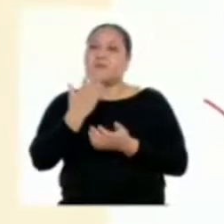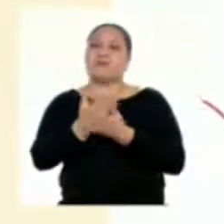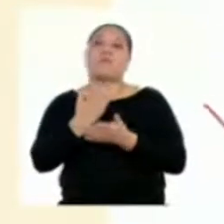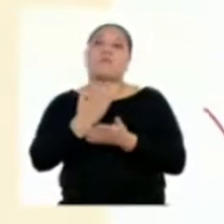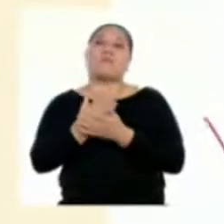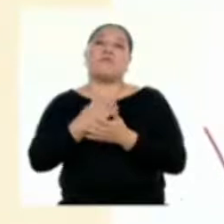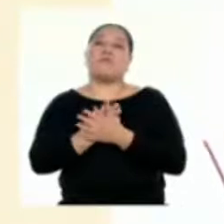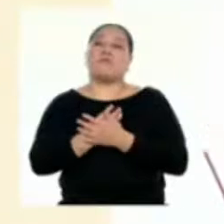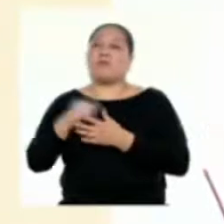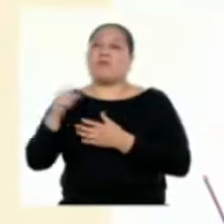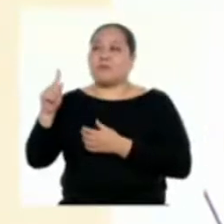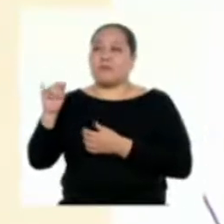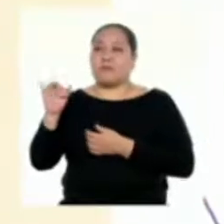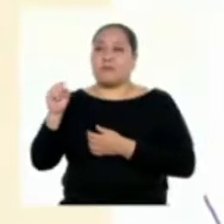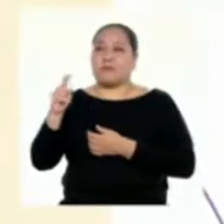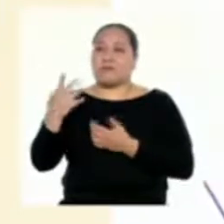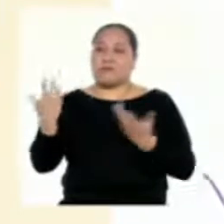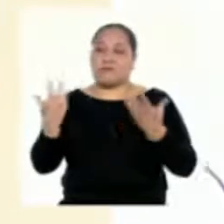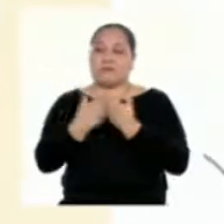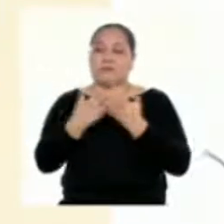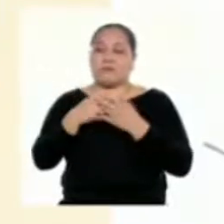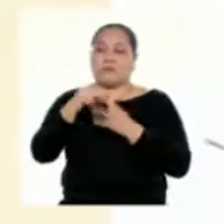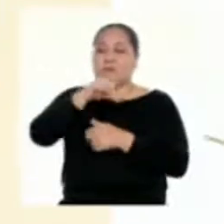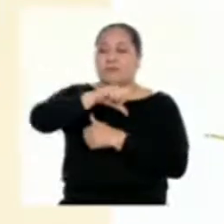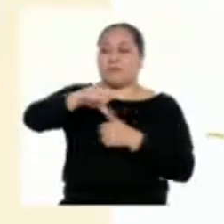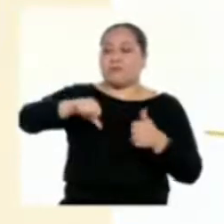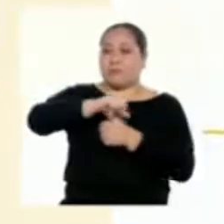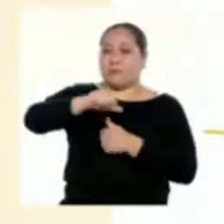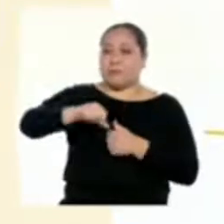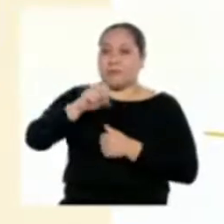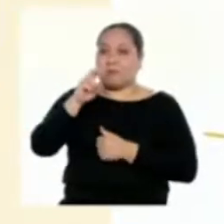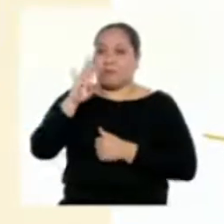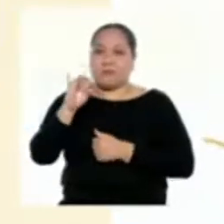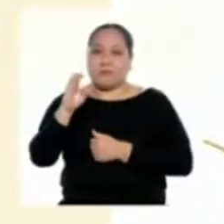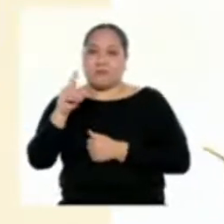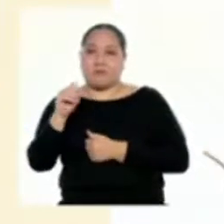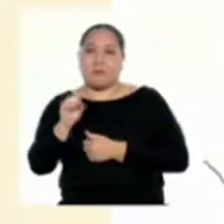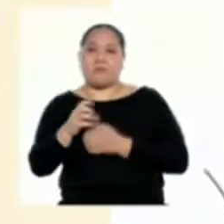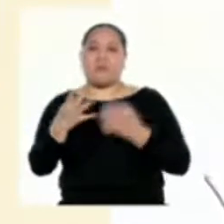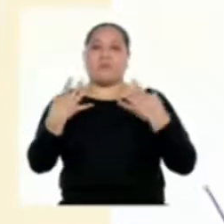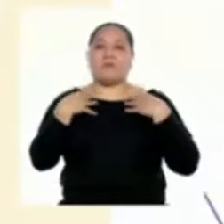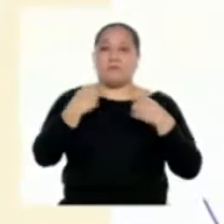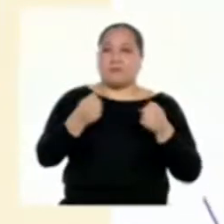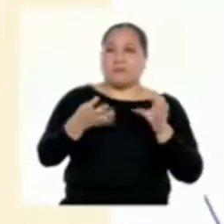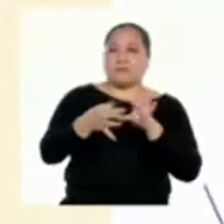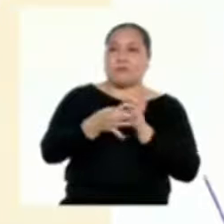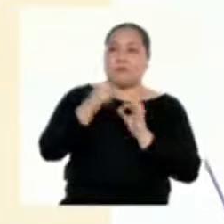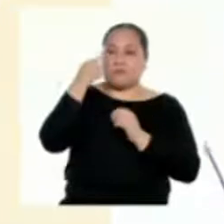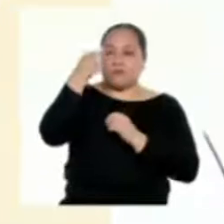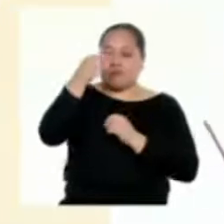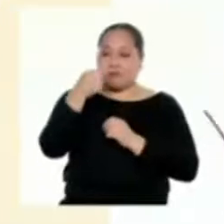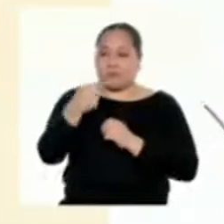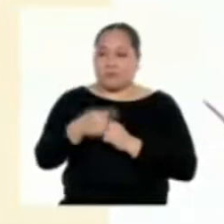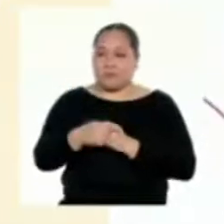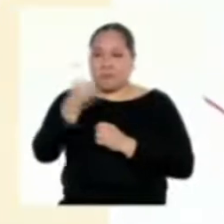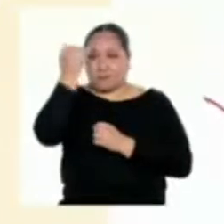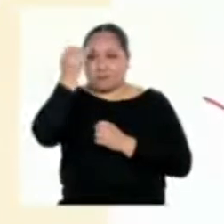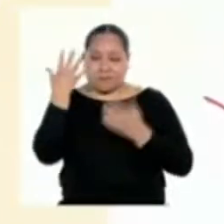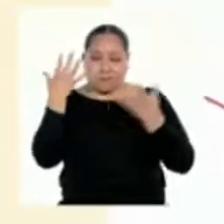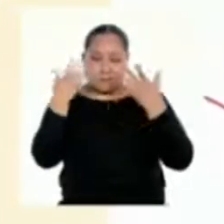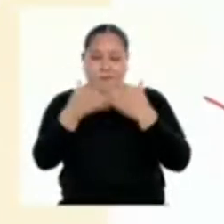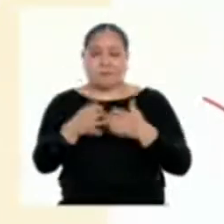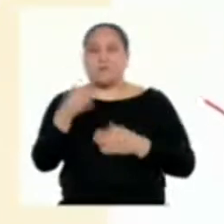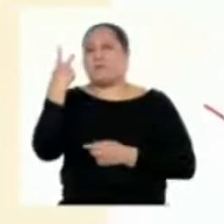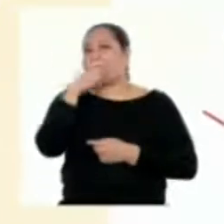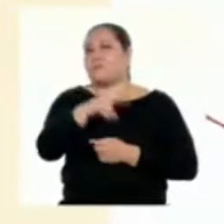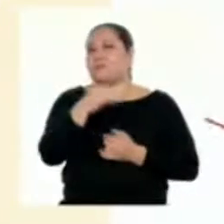relación entre la biodiversidad y la salud Todas las ideas han abordado este aspecto Ahora veamos el